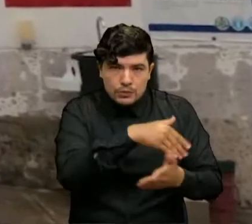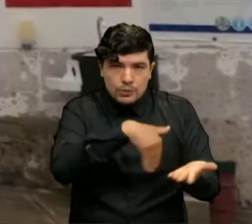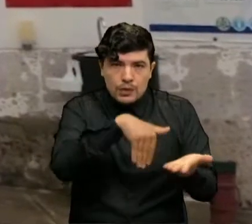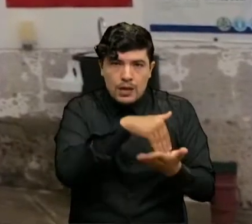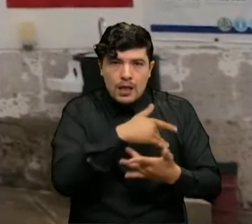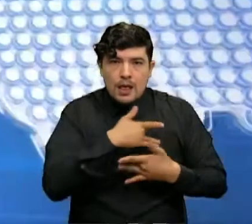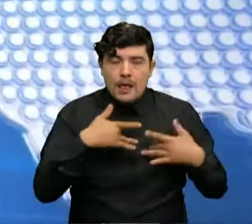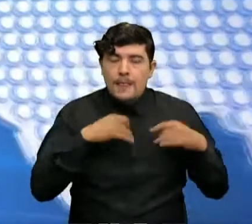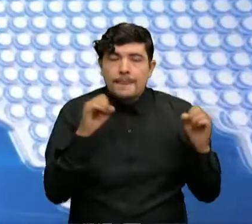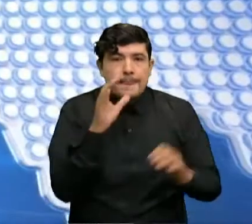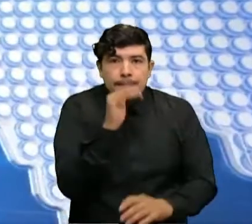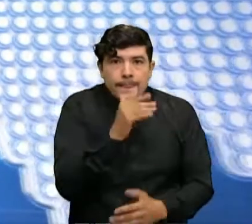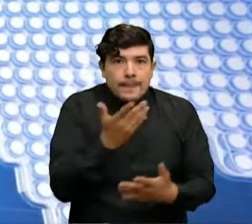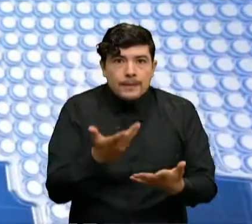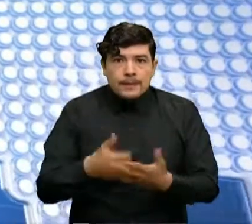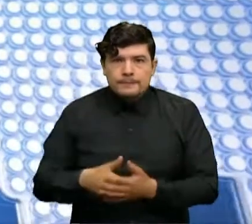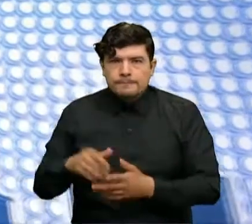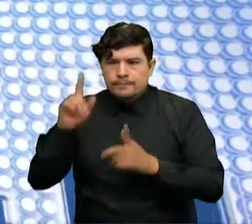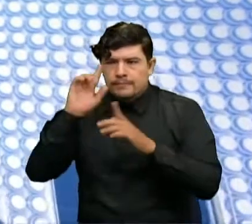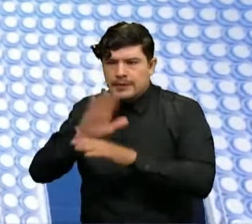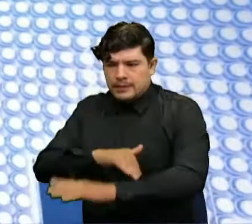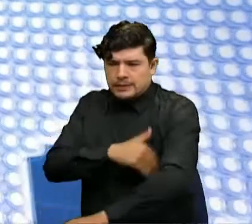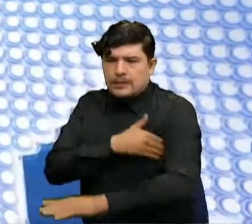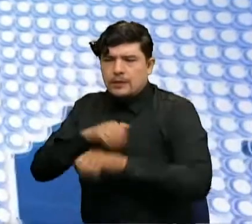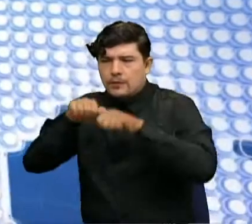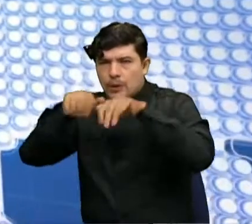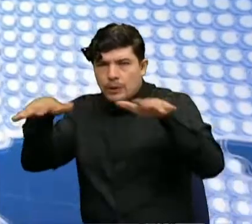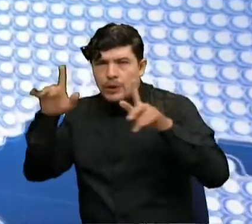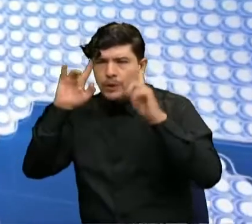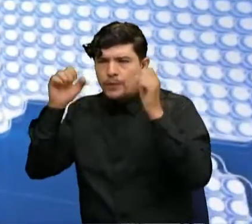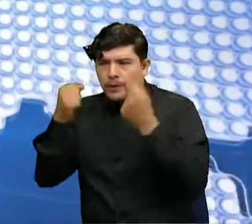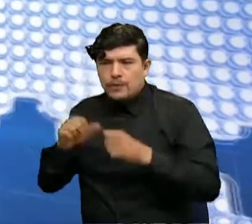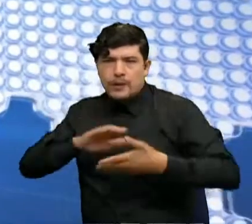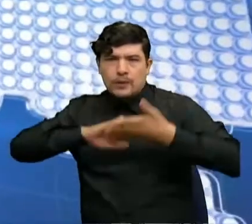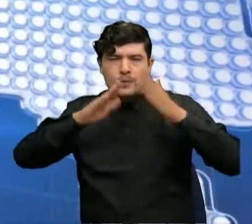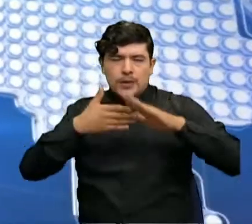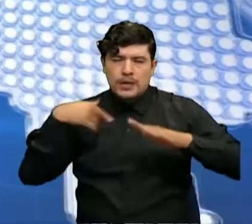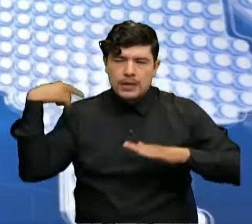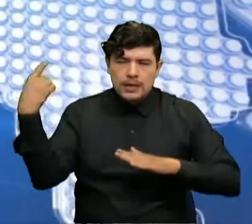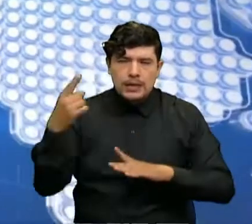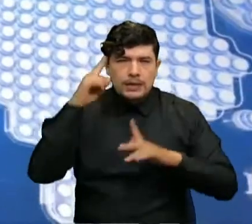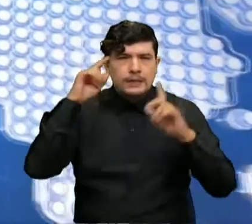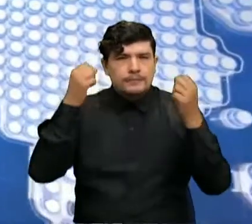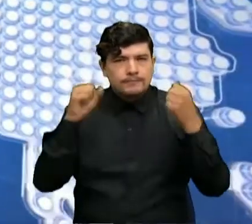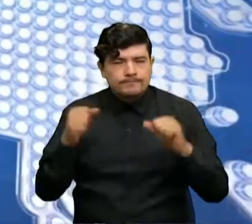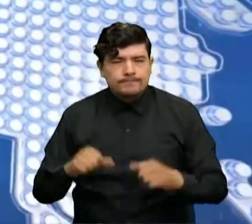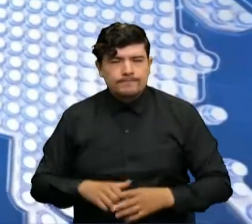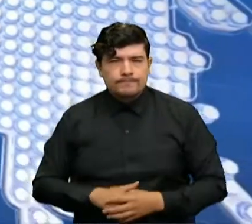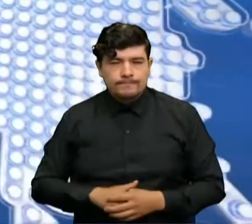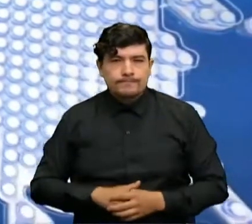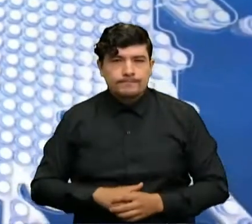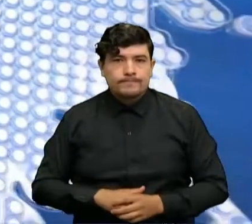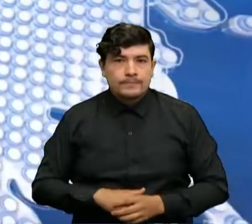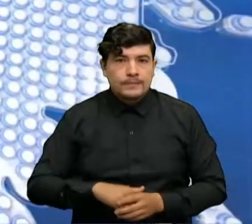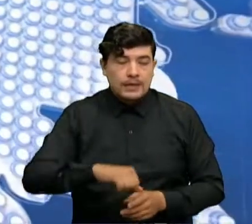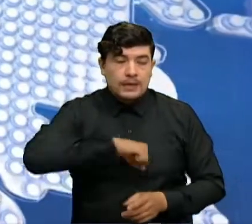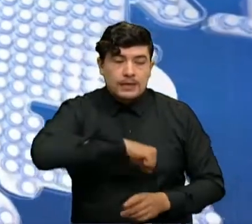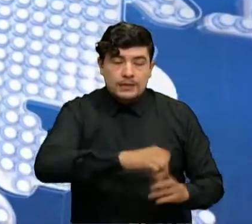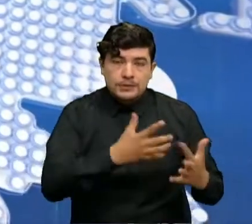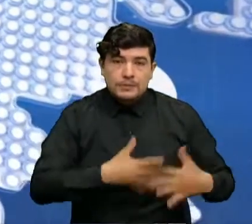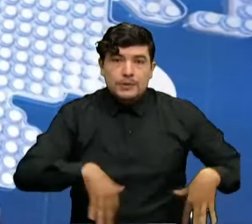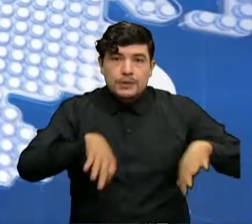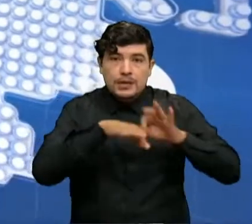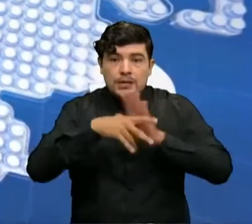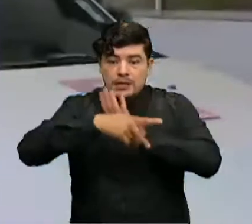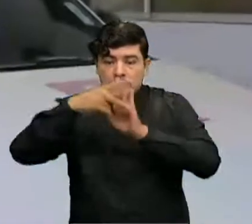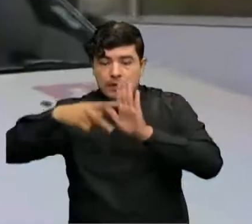al Ministerio Público y preocupa a la comunidad en general, ya que se está hablando del derecho fundamental reconocido por la Corte